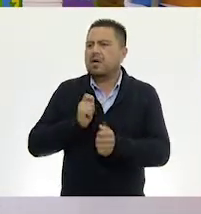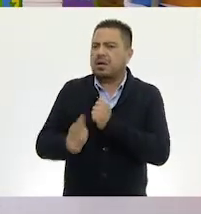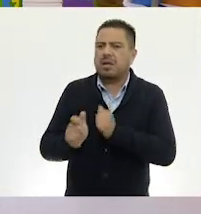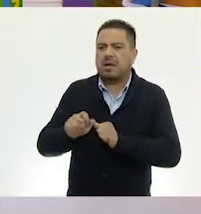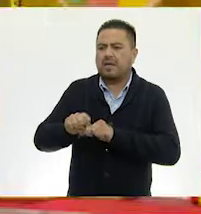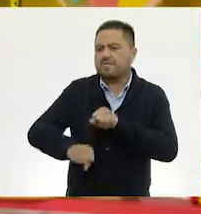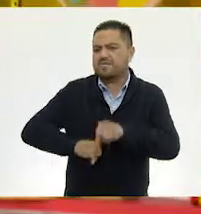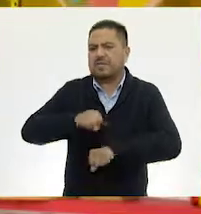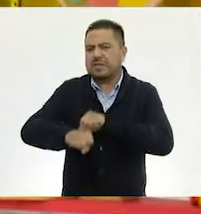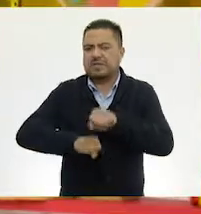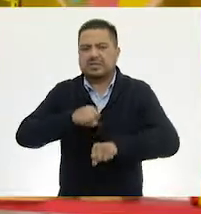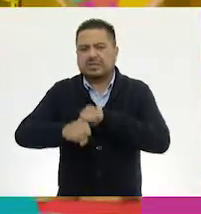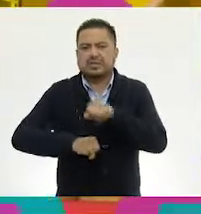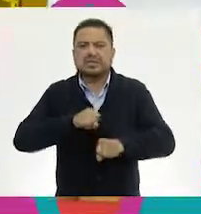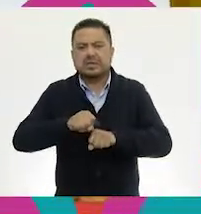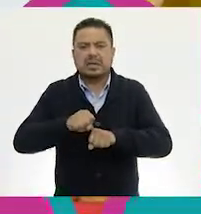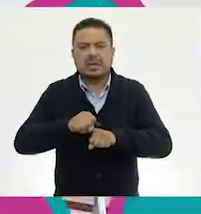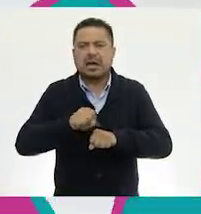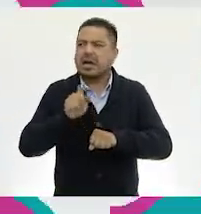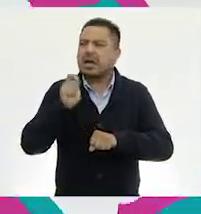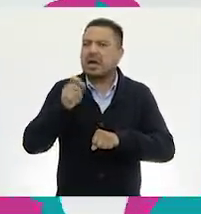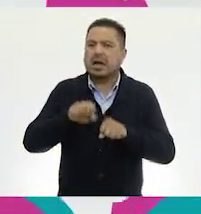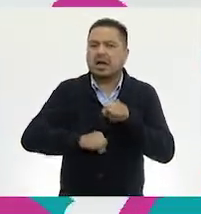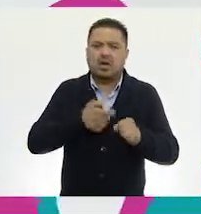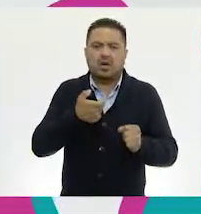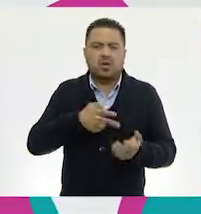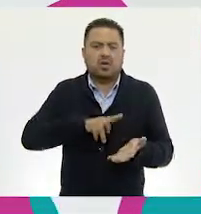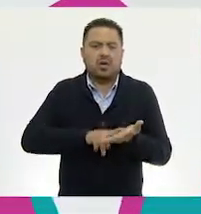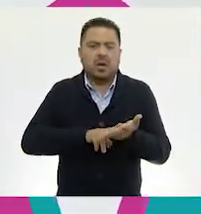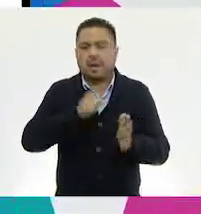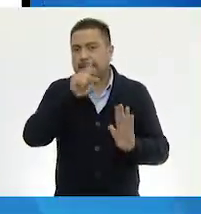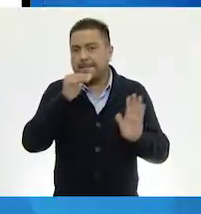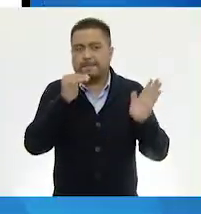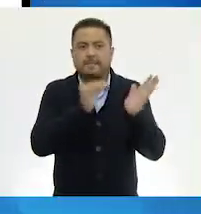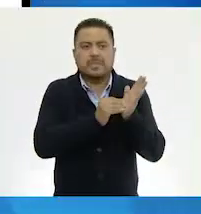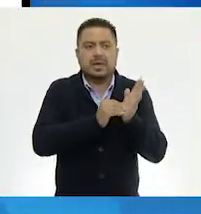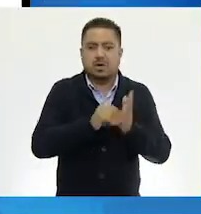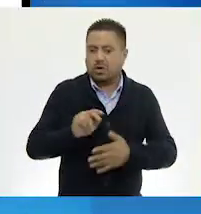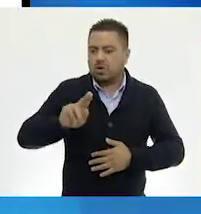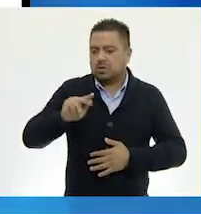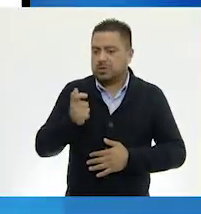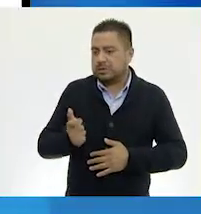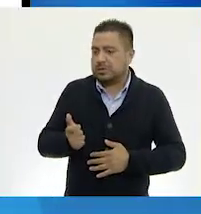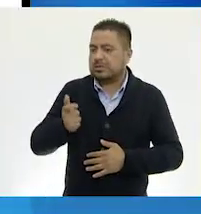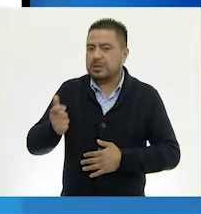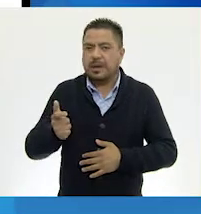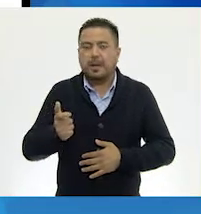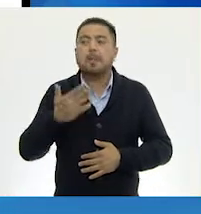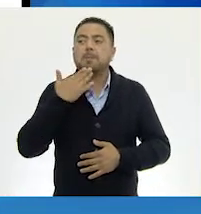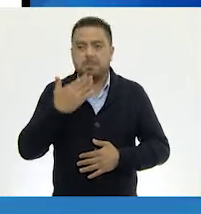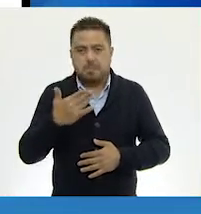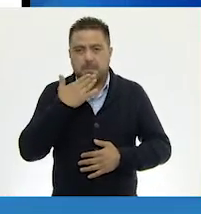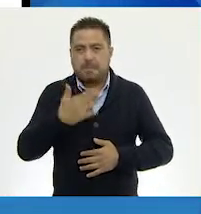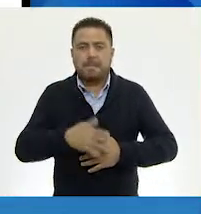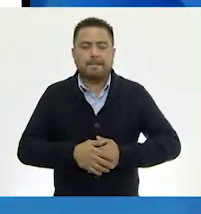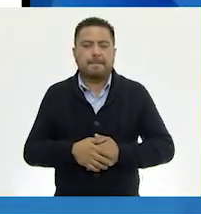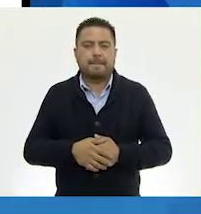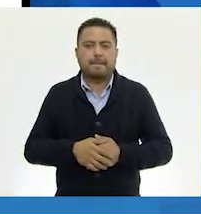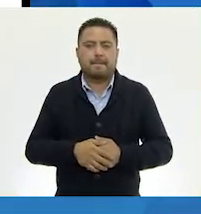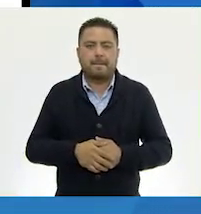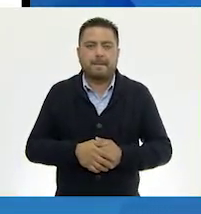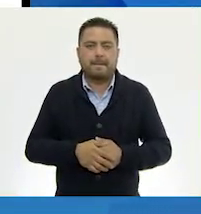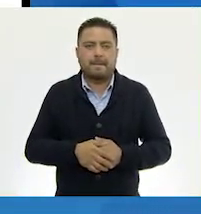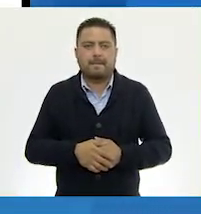bicicleta. La bicicleta que tiene un costo de mil ochenta pesos. Muy bien. Mil ochenta.